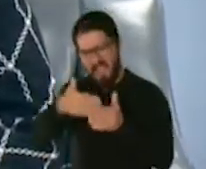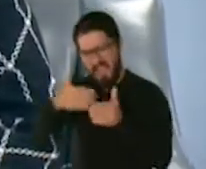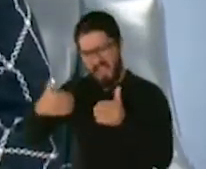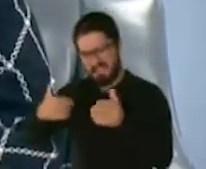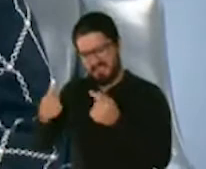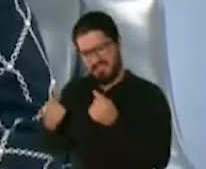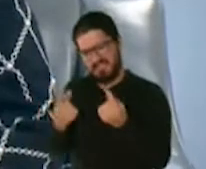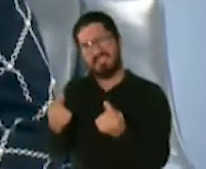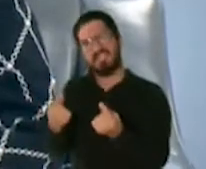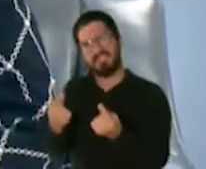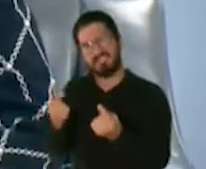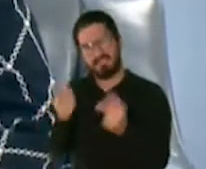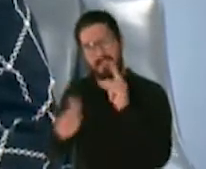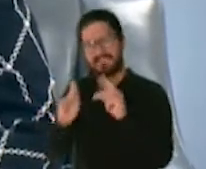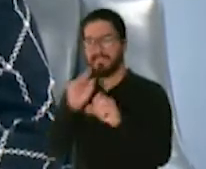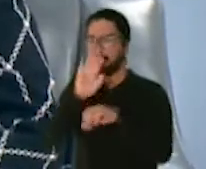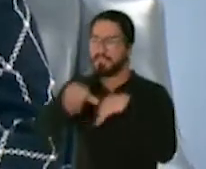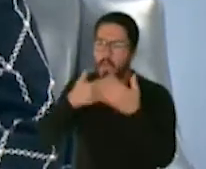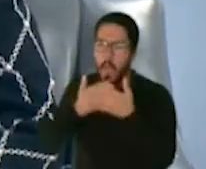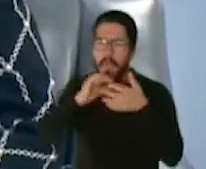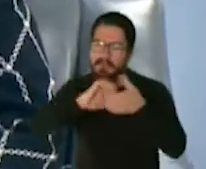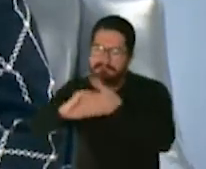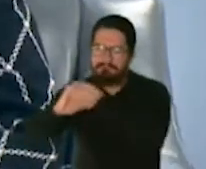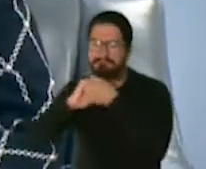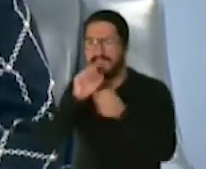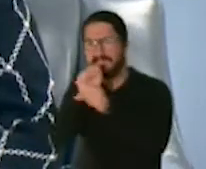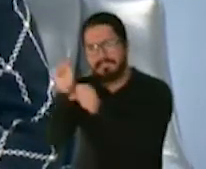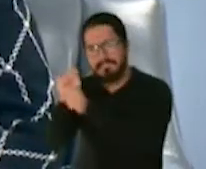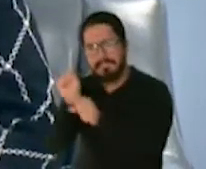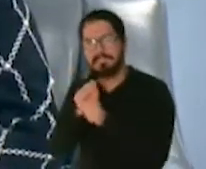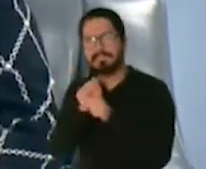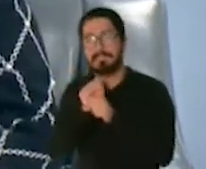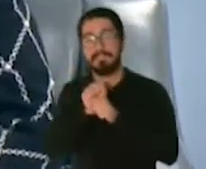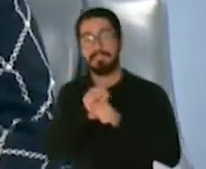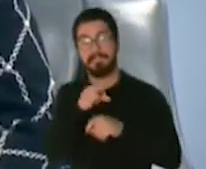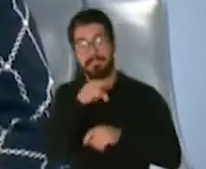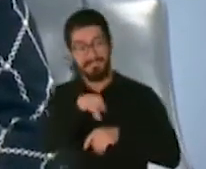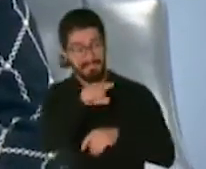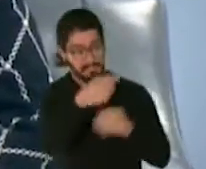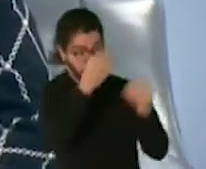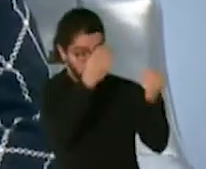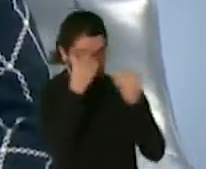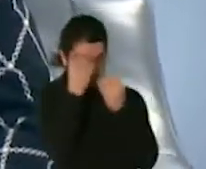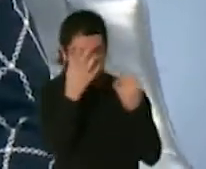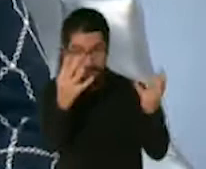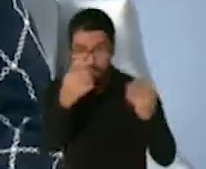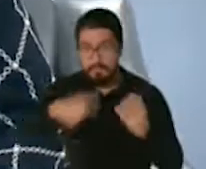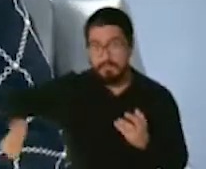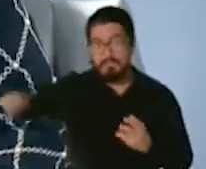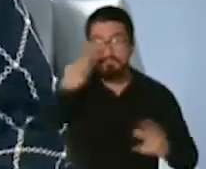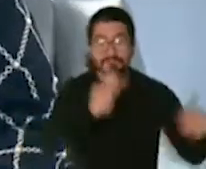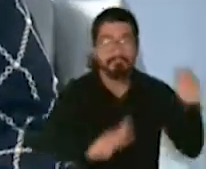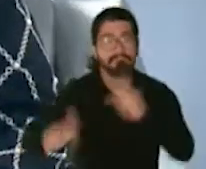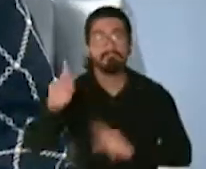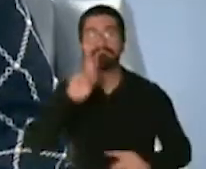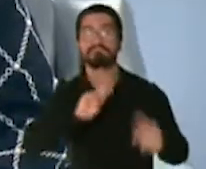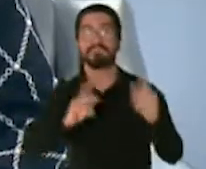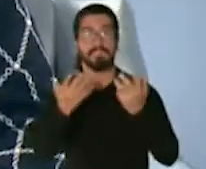todo el mundo ponga de su parte? A mí me encantaría escuchar al gobernador electo dándole ese mensaje al pueblo de que